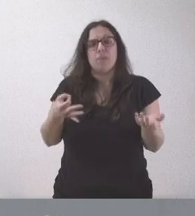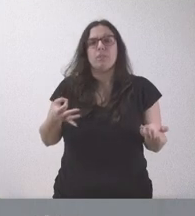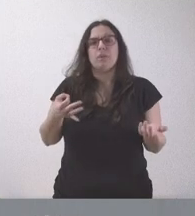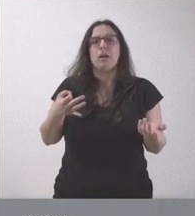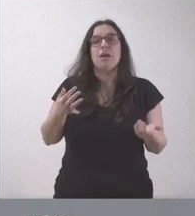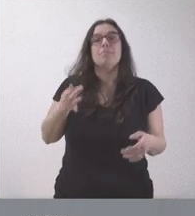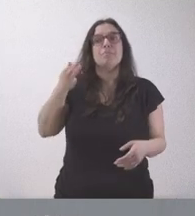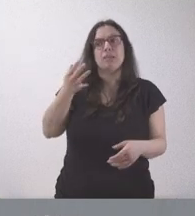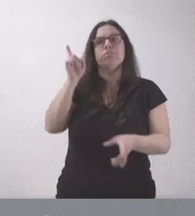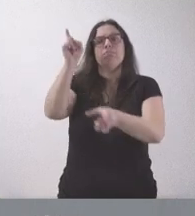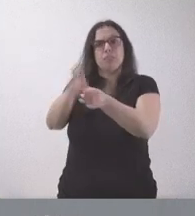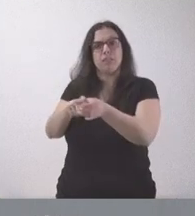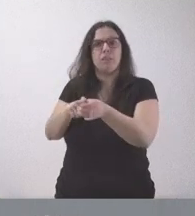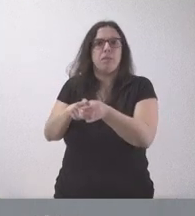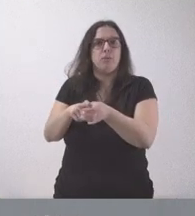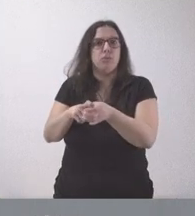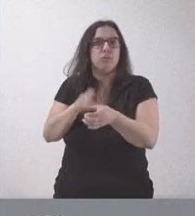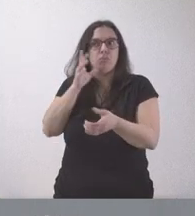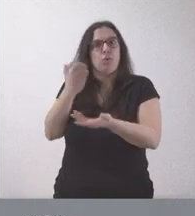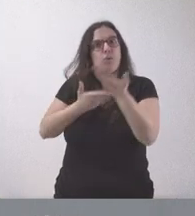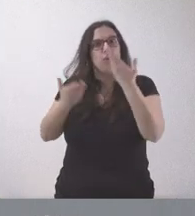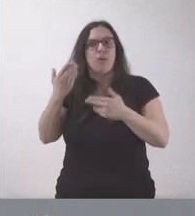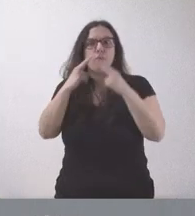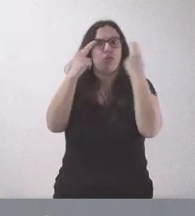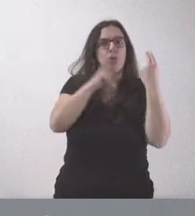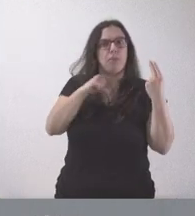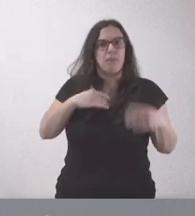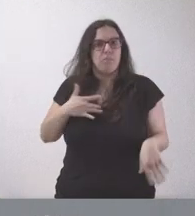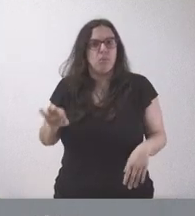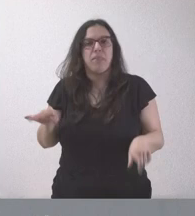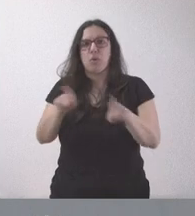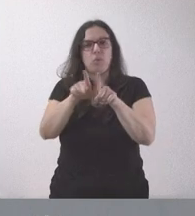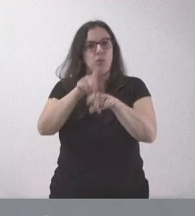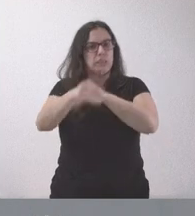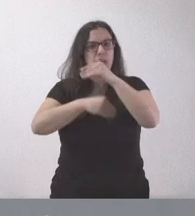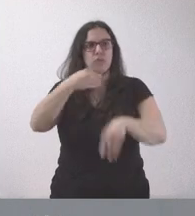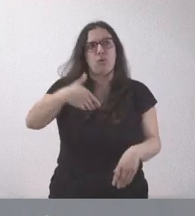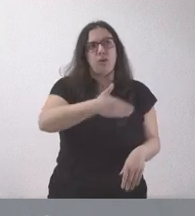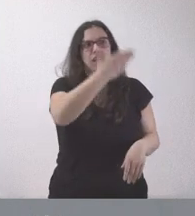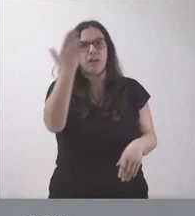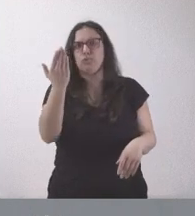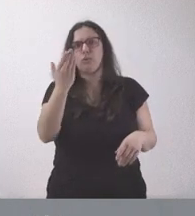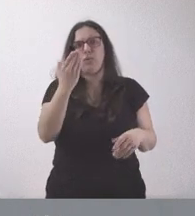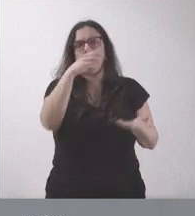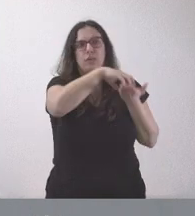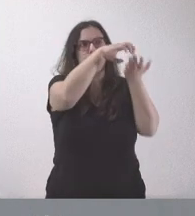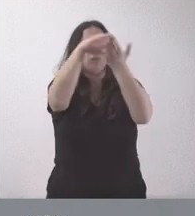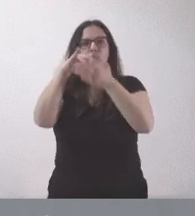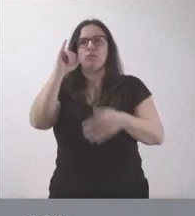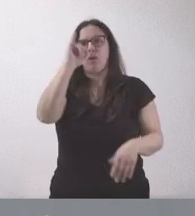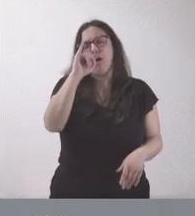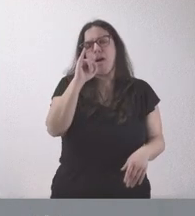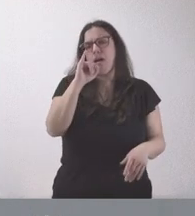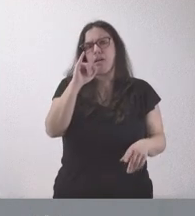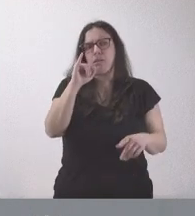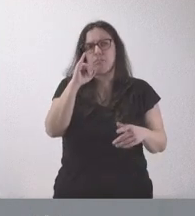y respaldo, sino participación, la medida en que sería una colaboración público-privada, como ha ocurrido en el resto de los TILOG que se han venido desarrollando en el